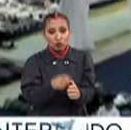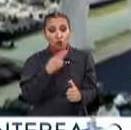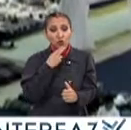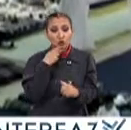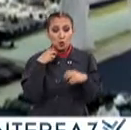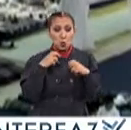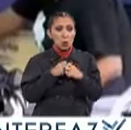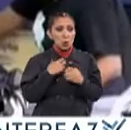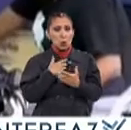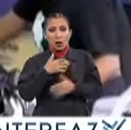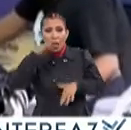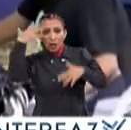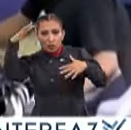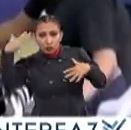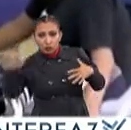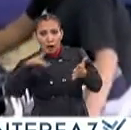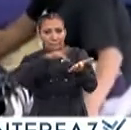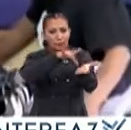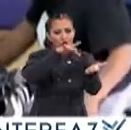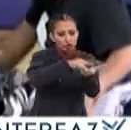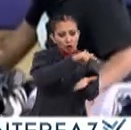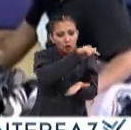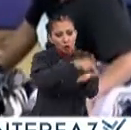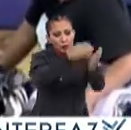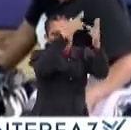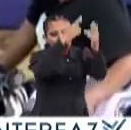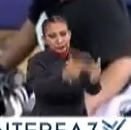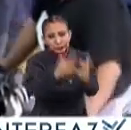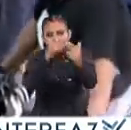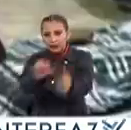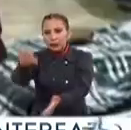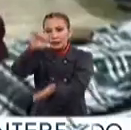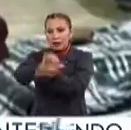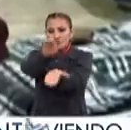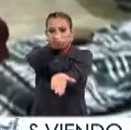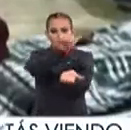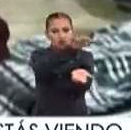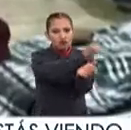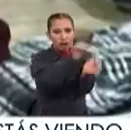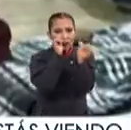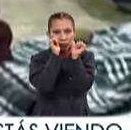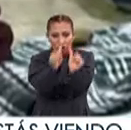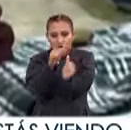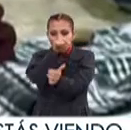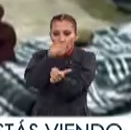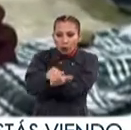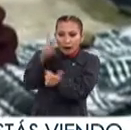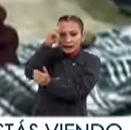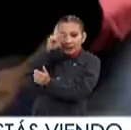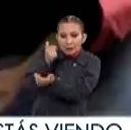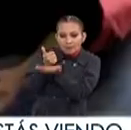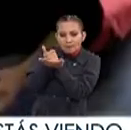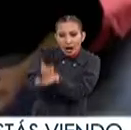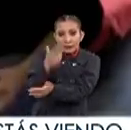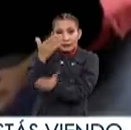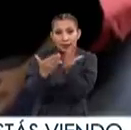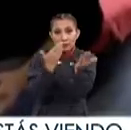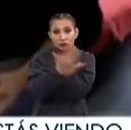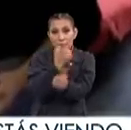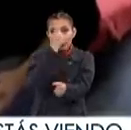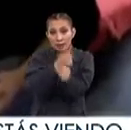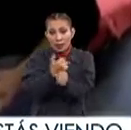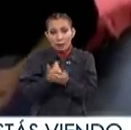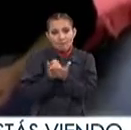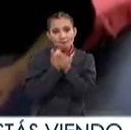manejo de ansiedad en adultos, apoyo en sitios de derrumbe, centros de acopio, atención en escenarios psiquiátricos y en servicios de